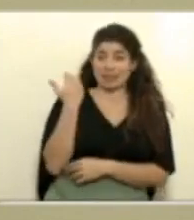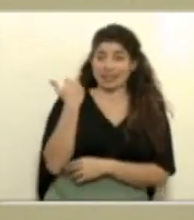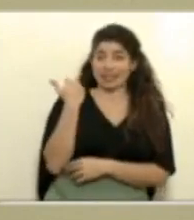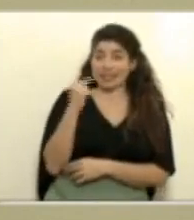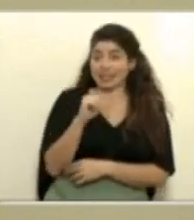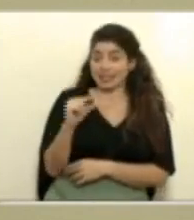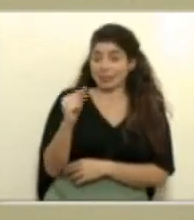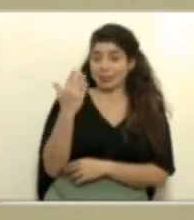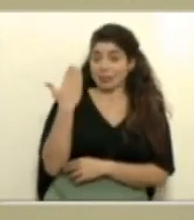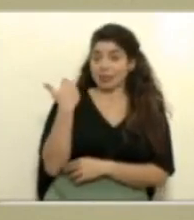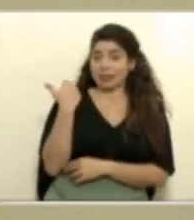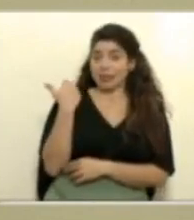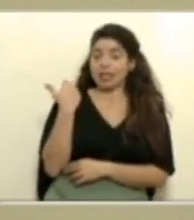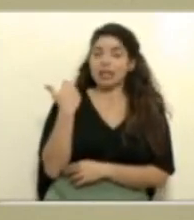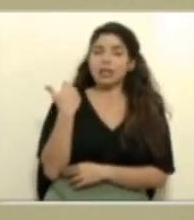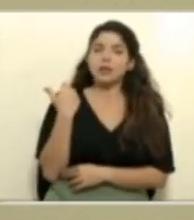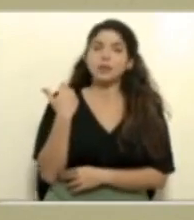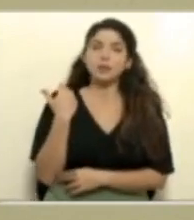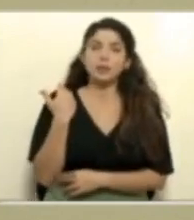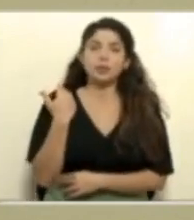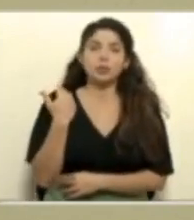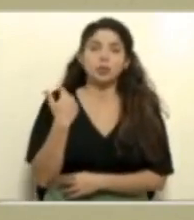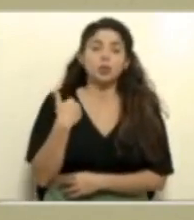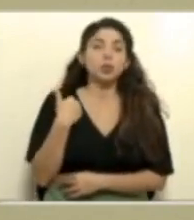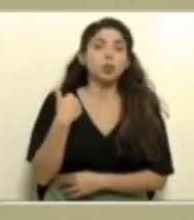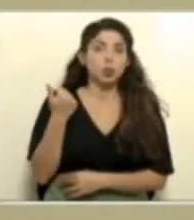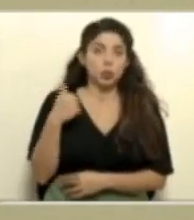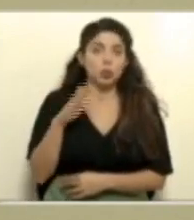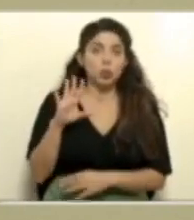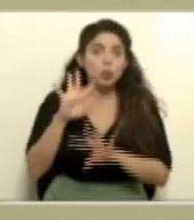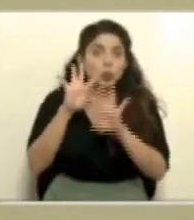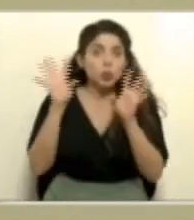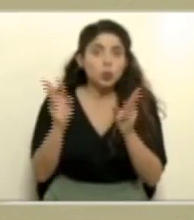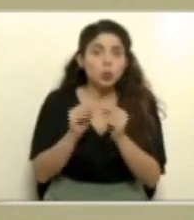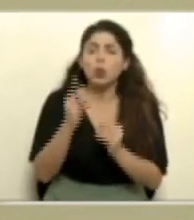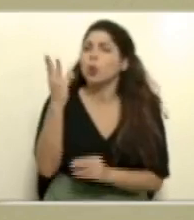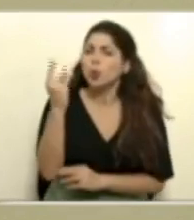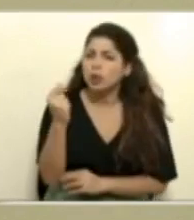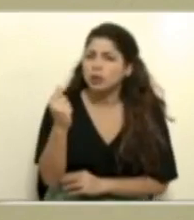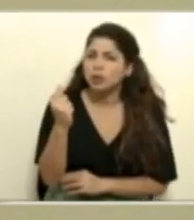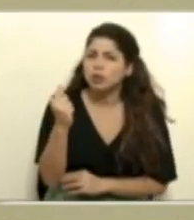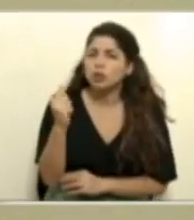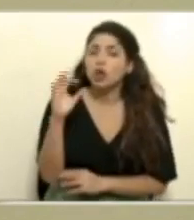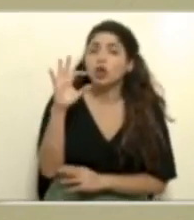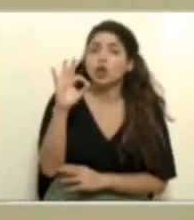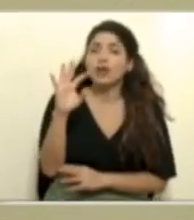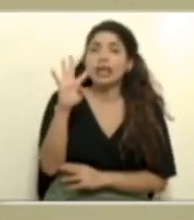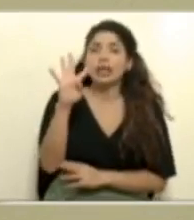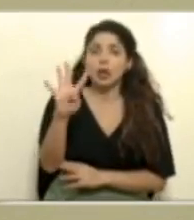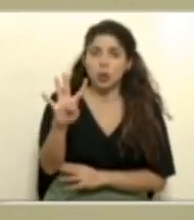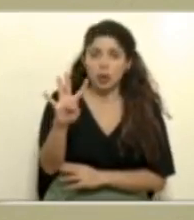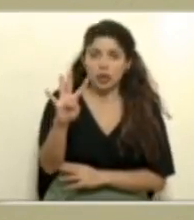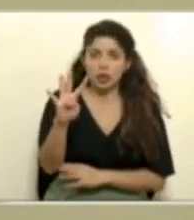tuvimos un total de 94